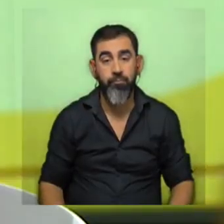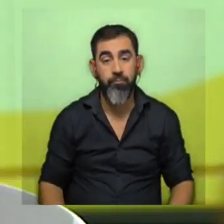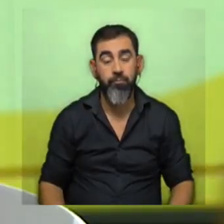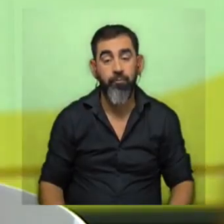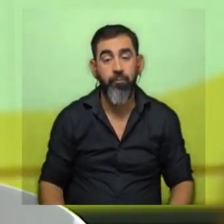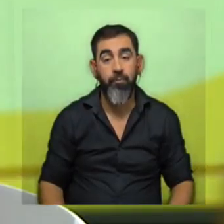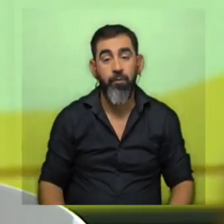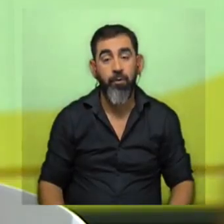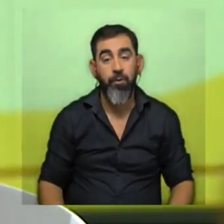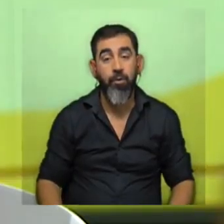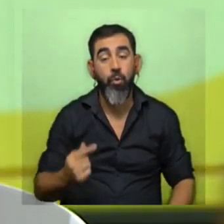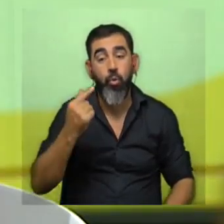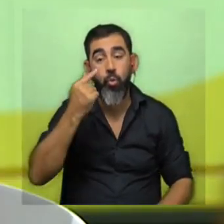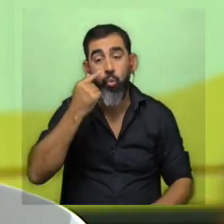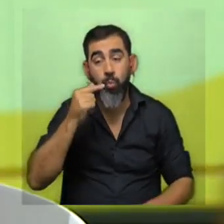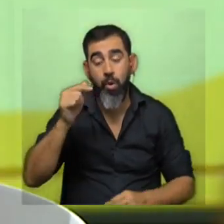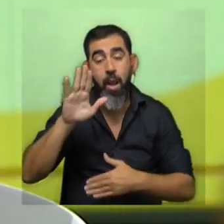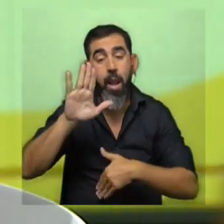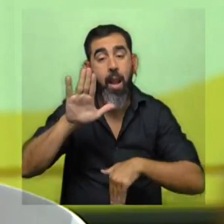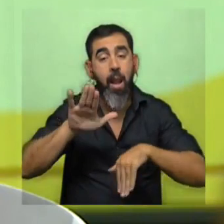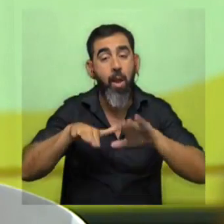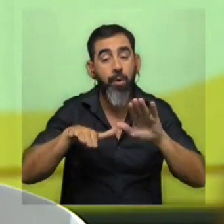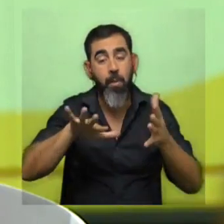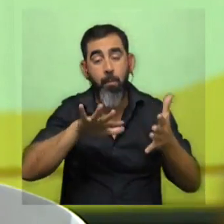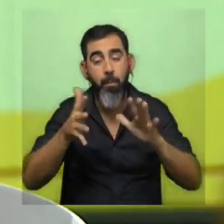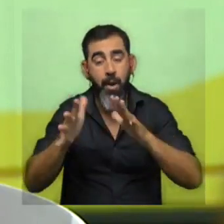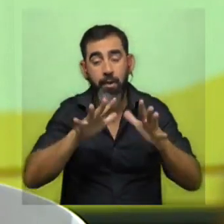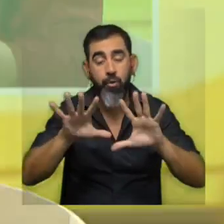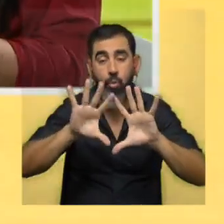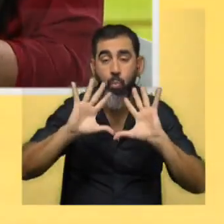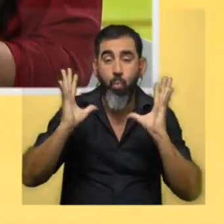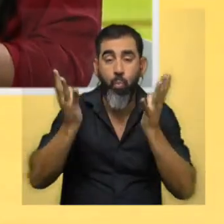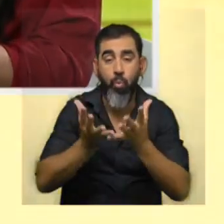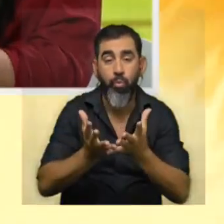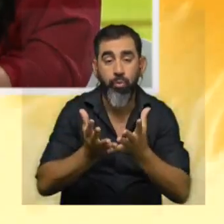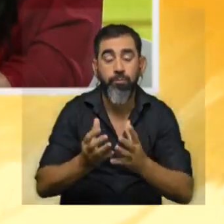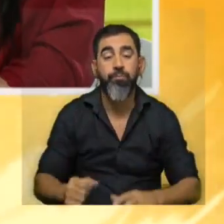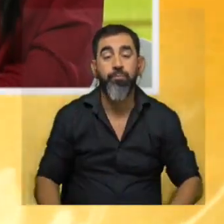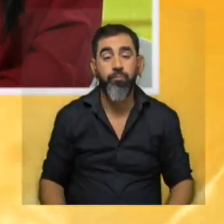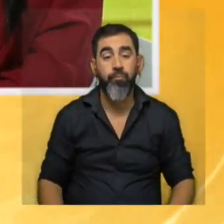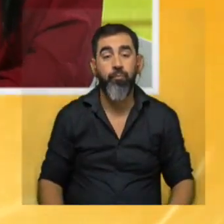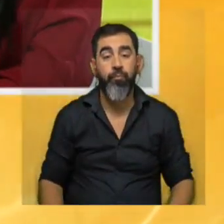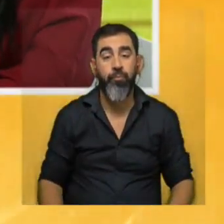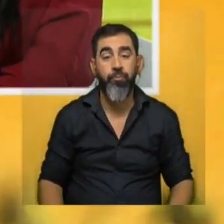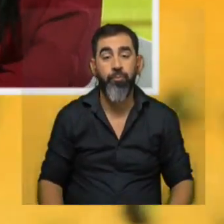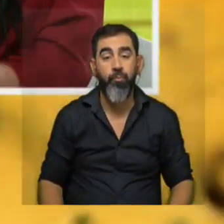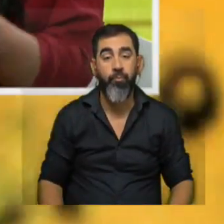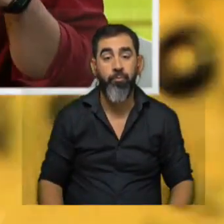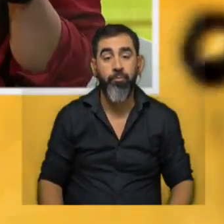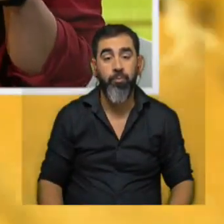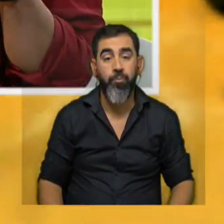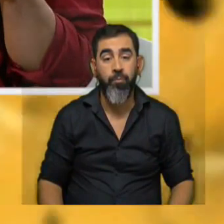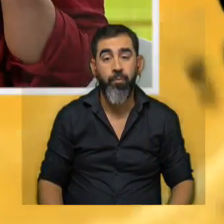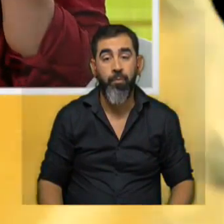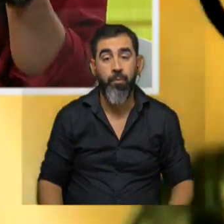números que en realidad la mayoría sí son muy similares a los que hay en otros en otros censos en otras caracterizaciones lo que